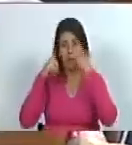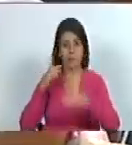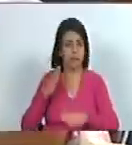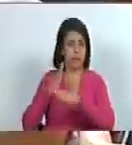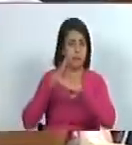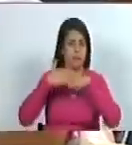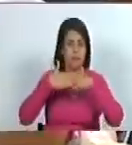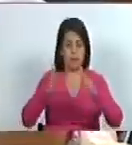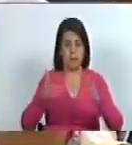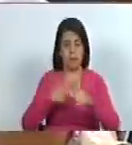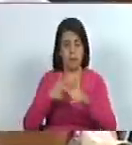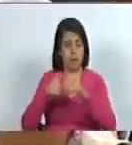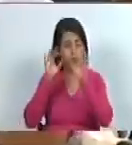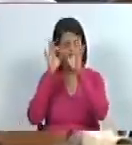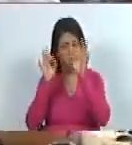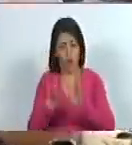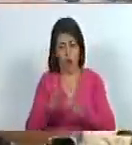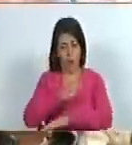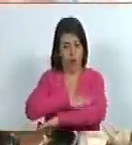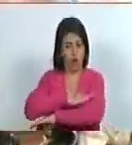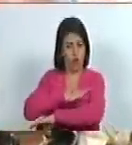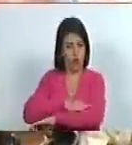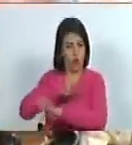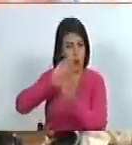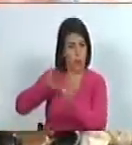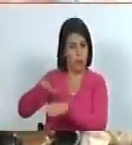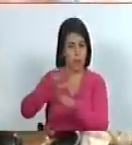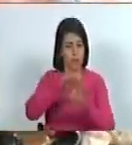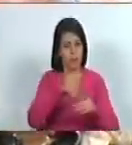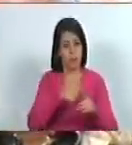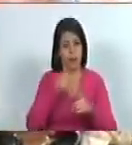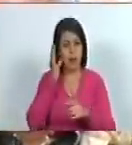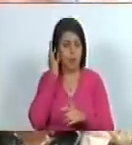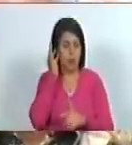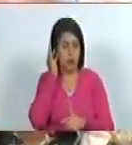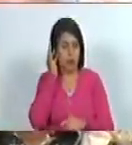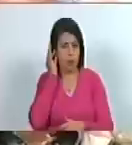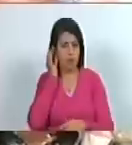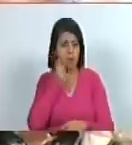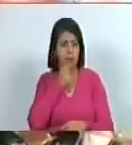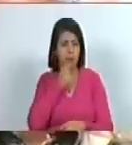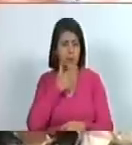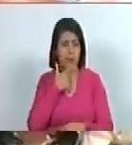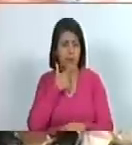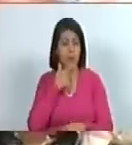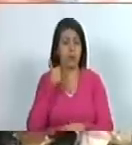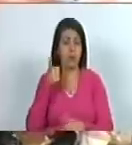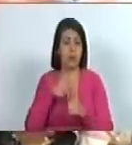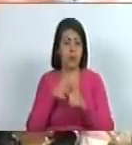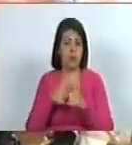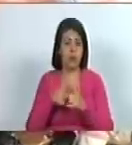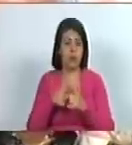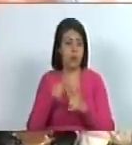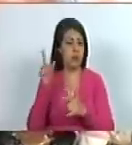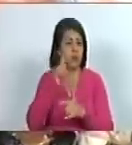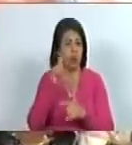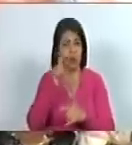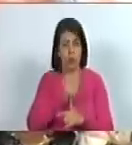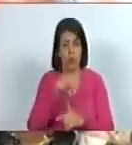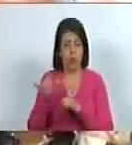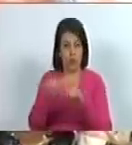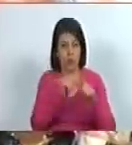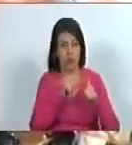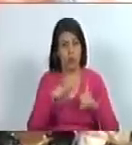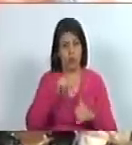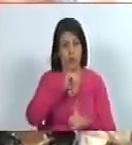con los esquemas y estereotipos de las mujeres hermosas estilo Barbie sino que Juanita su